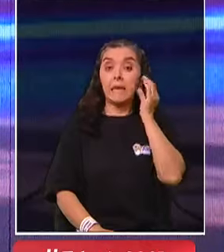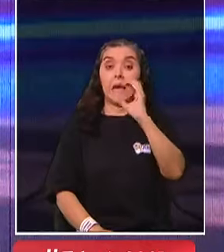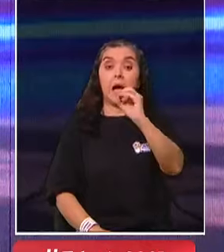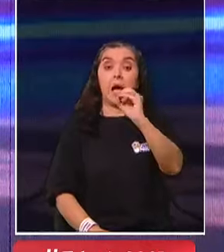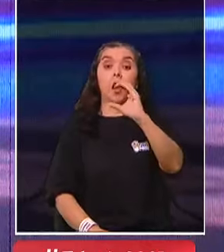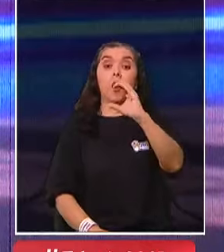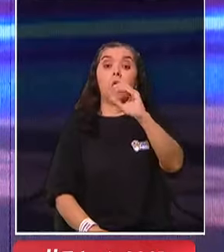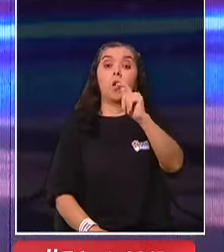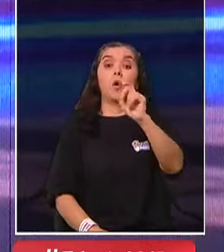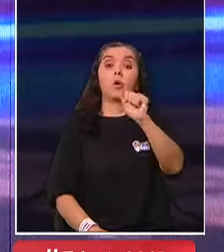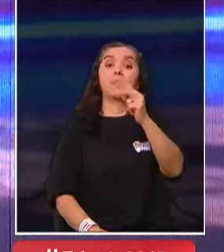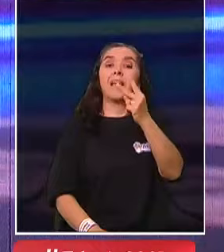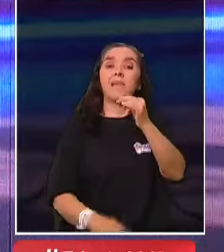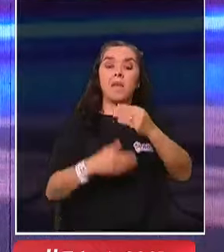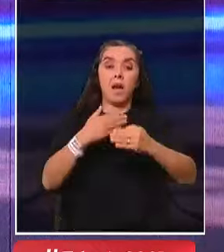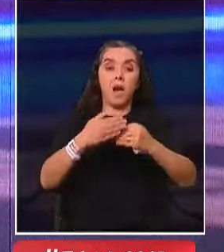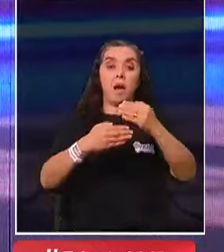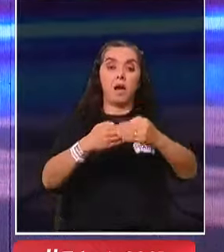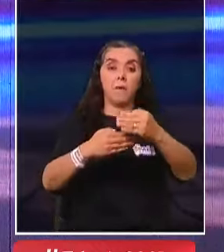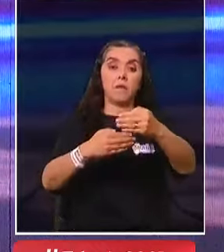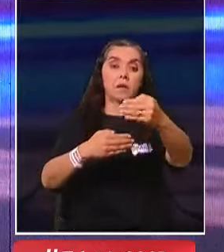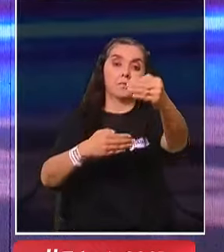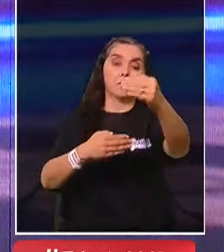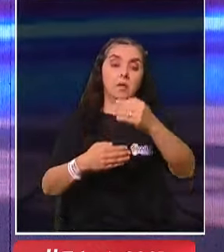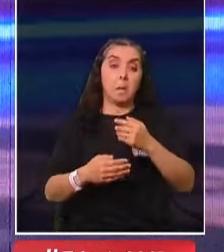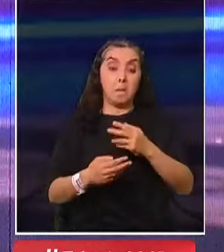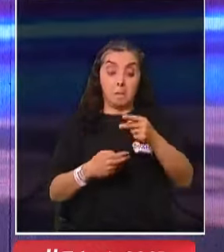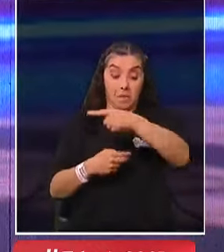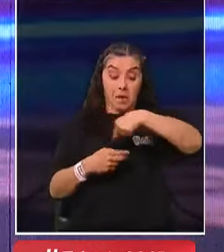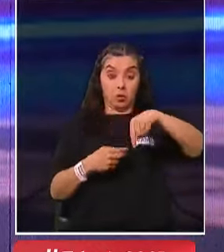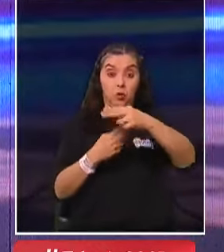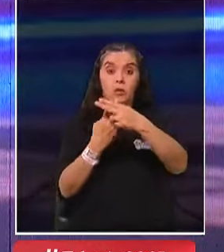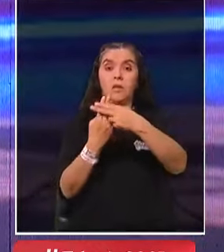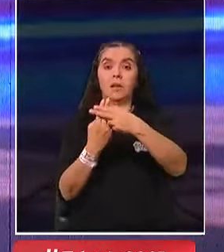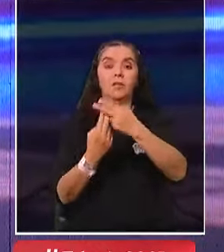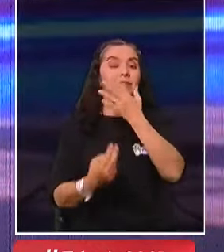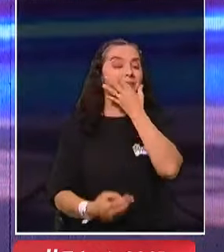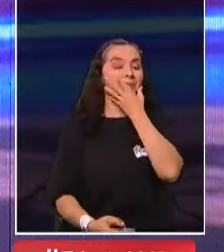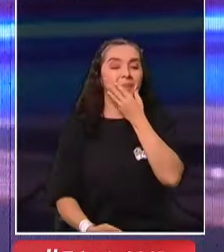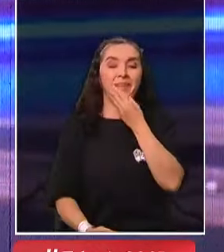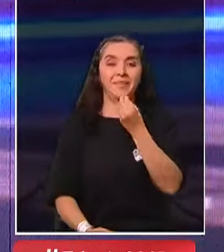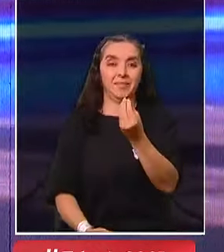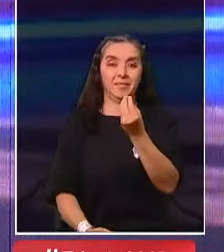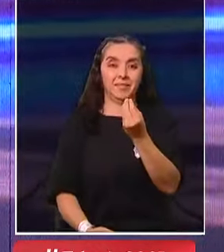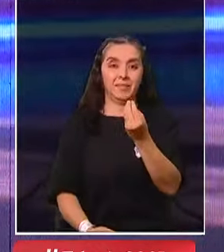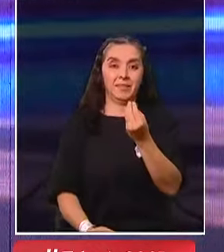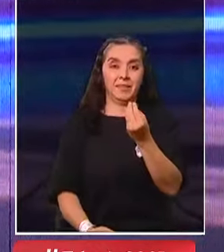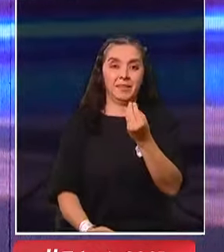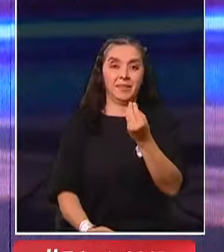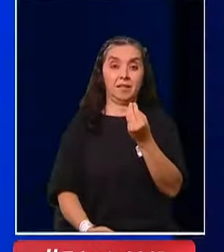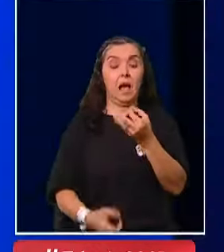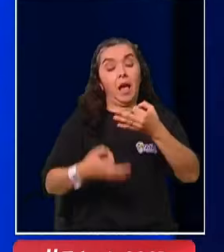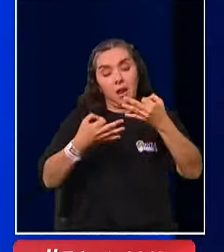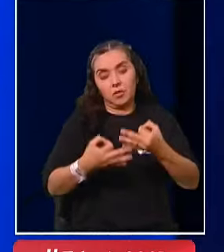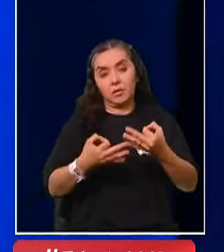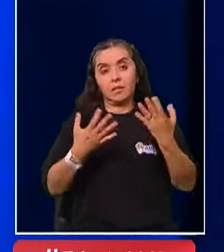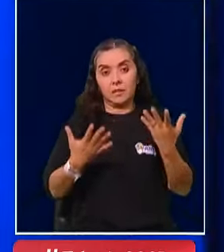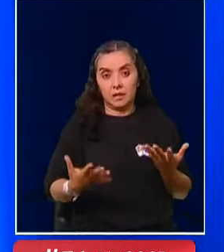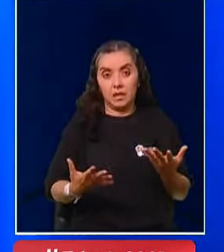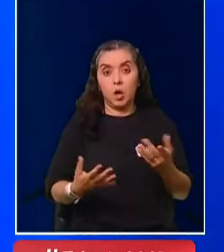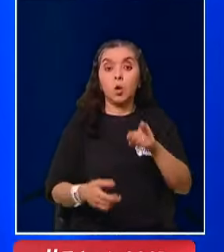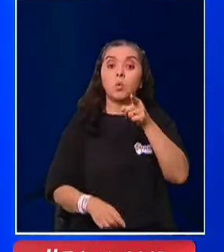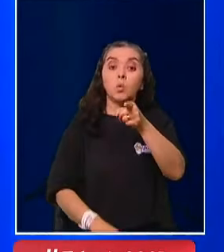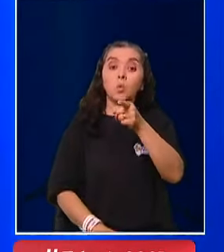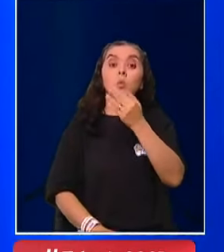que haya tenido. Entonces, para nosotros la Teletón es maravillosa. Claro que sí. Tú eres,